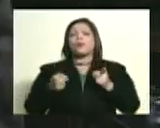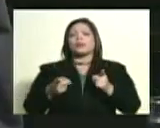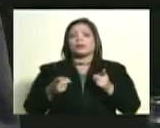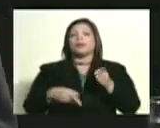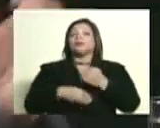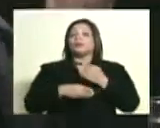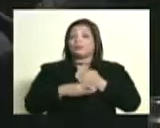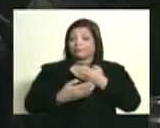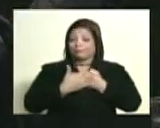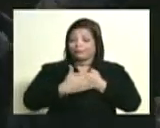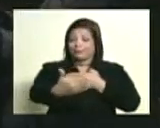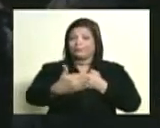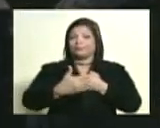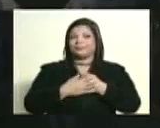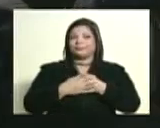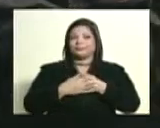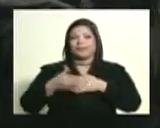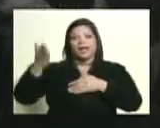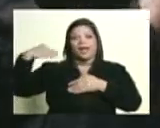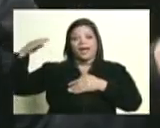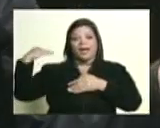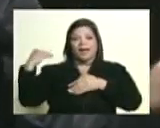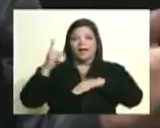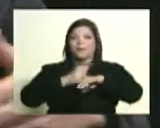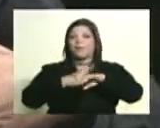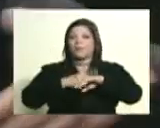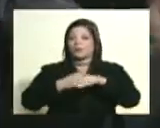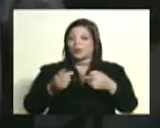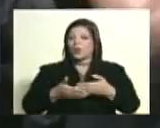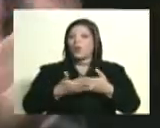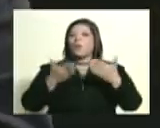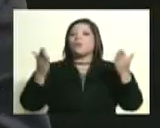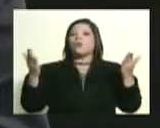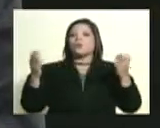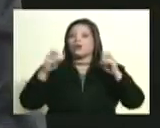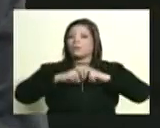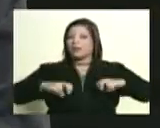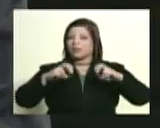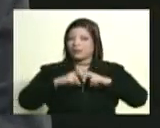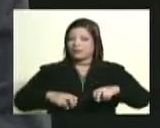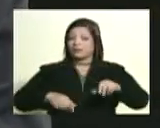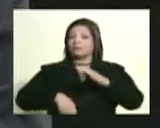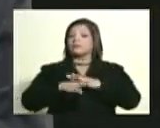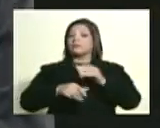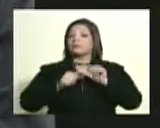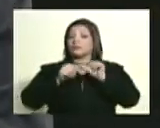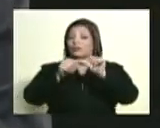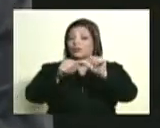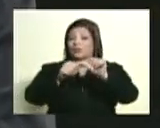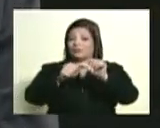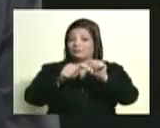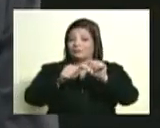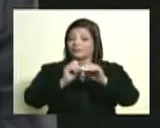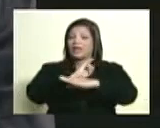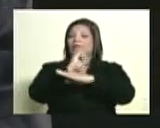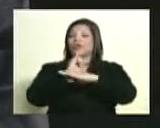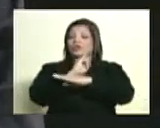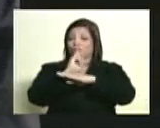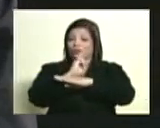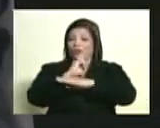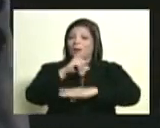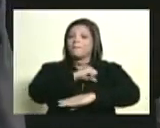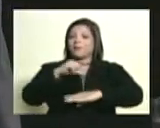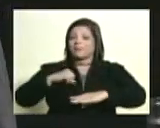andando pasa que aquello fue un momento que se hizo público pero las investigaciones continúan institucionales y